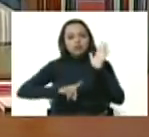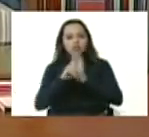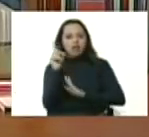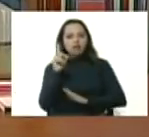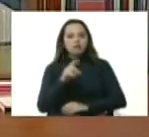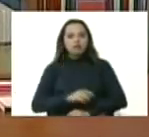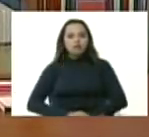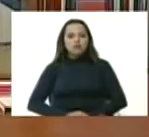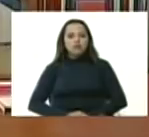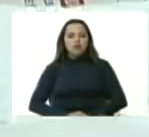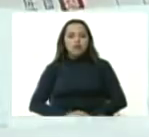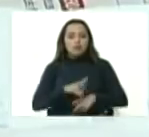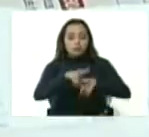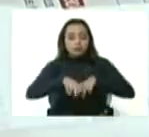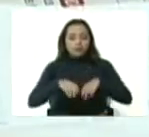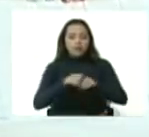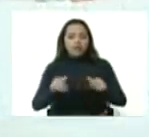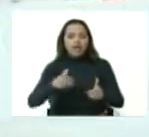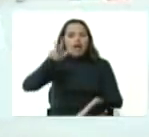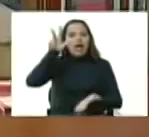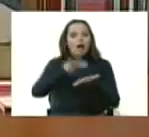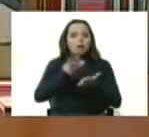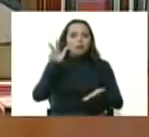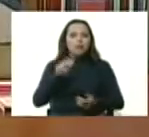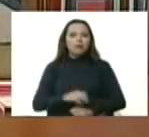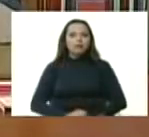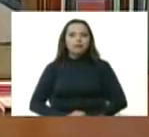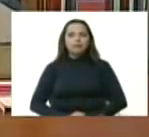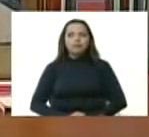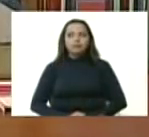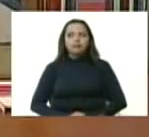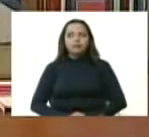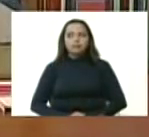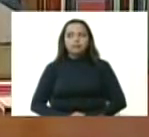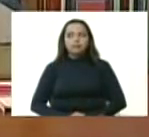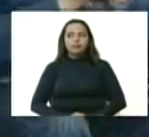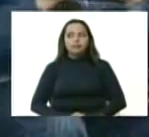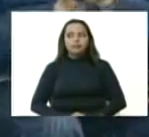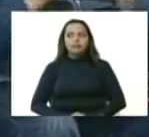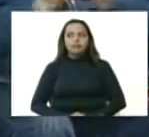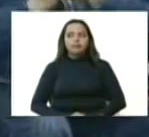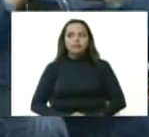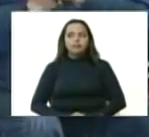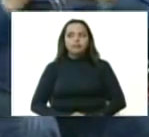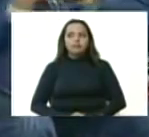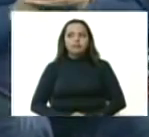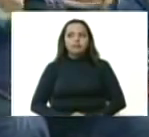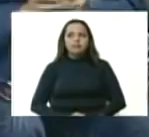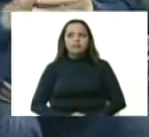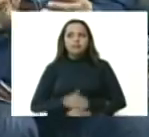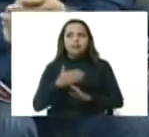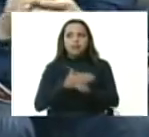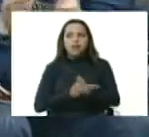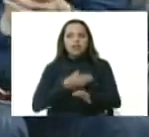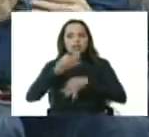para la agricultura aprobado aprobado ya expliqué esta medida